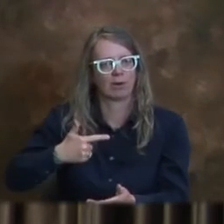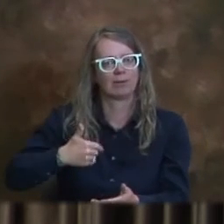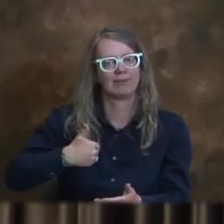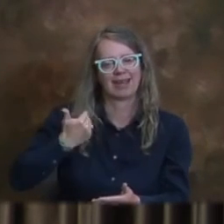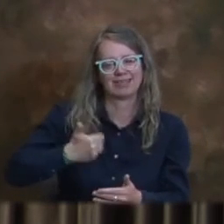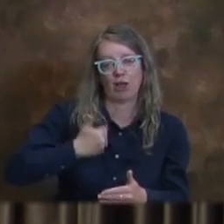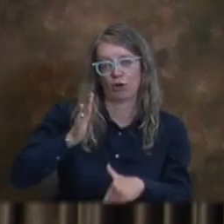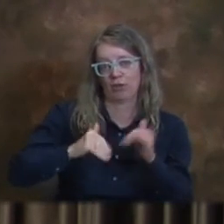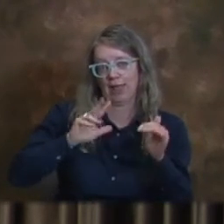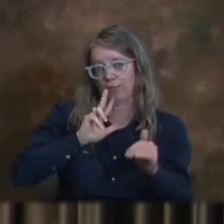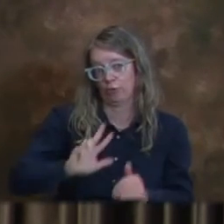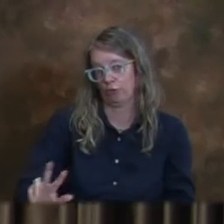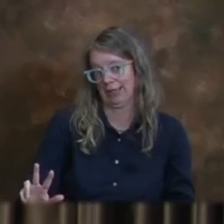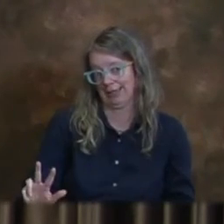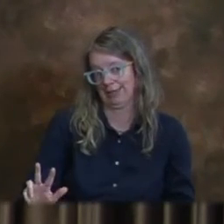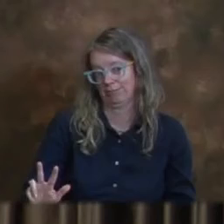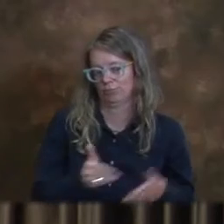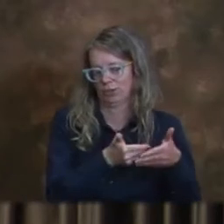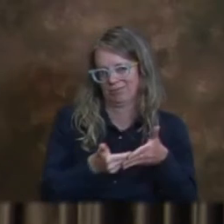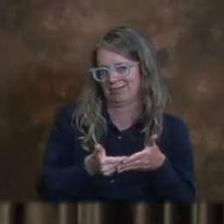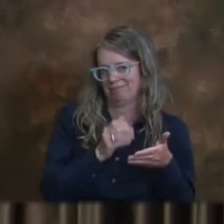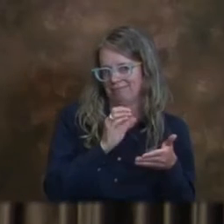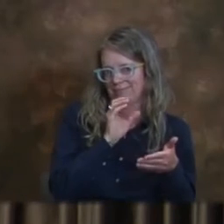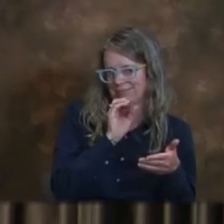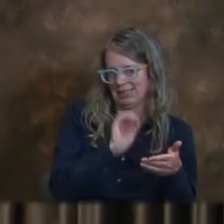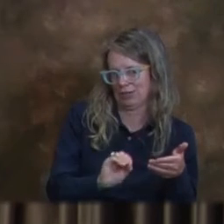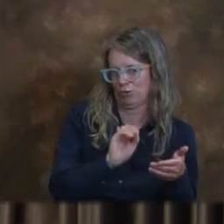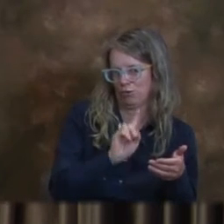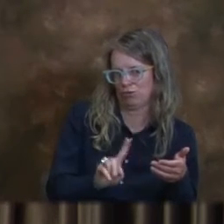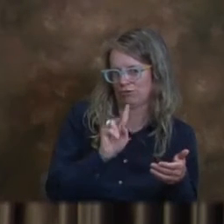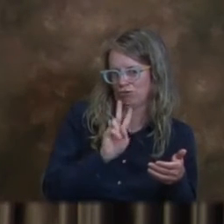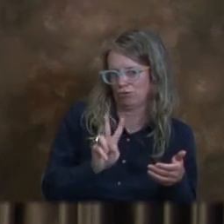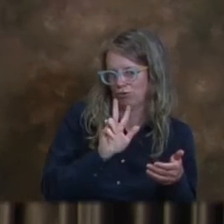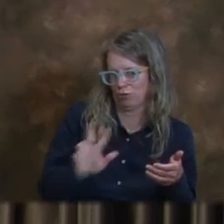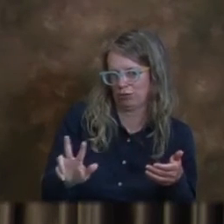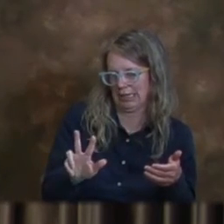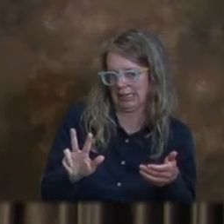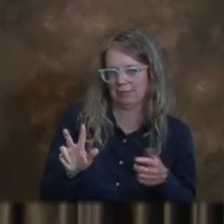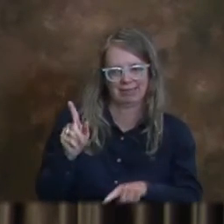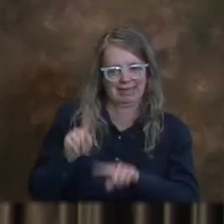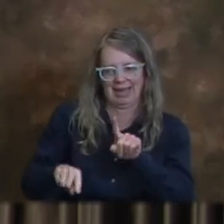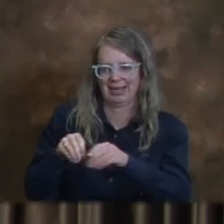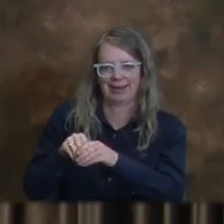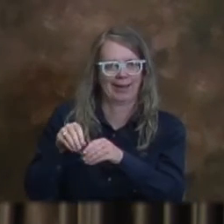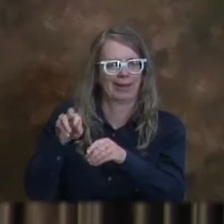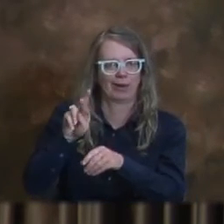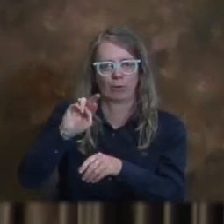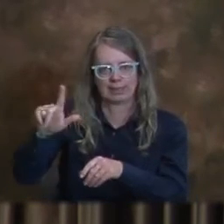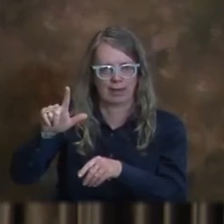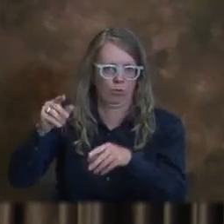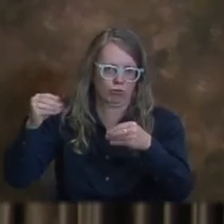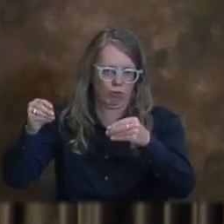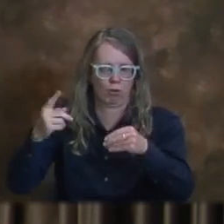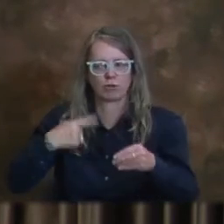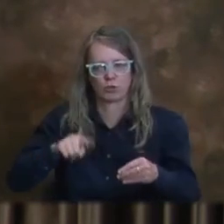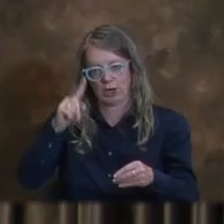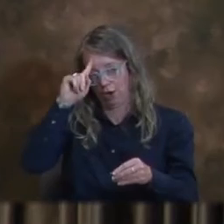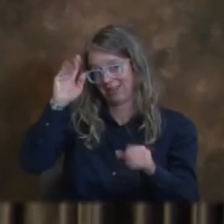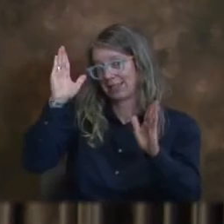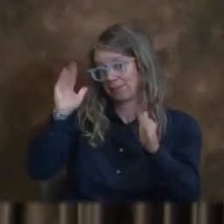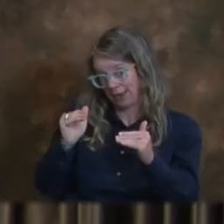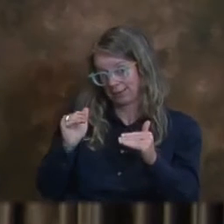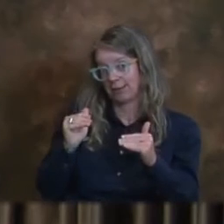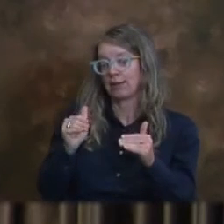Entonces vamos a perder parte de esa población. Entonces sí anticipamos que los departamentos de salud van a actuar como una red de seguridad